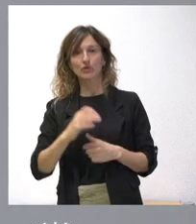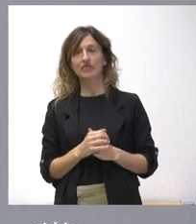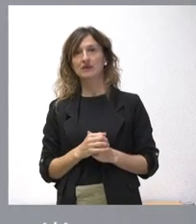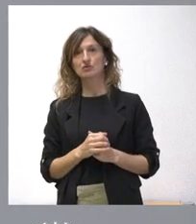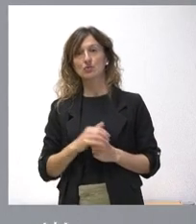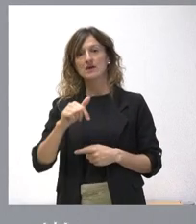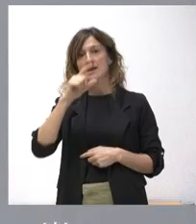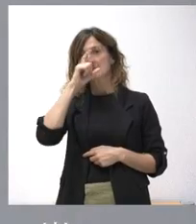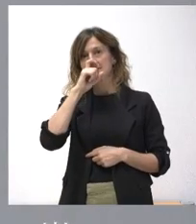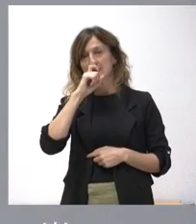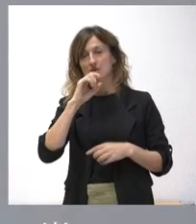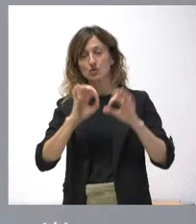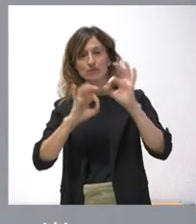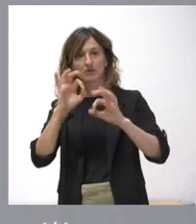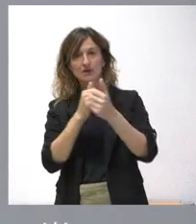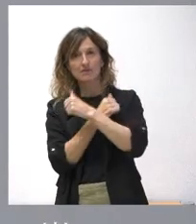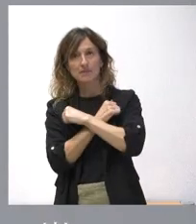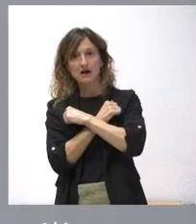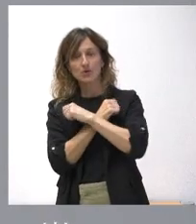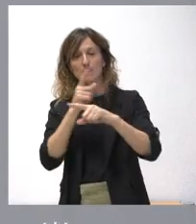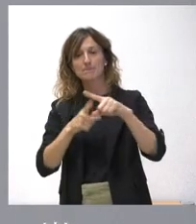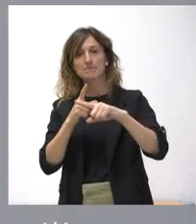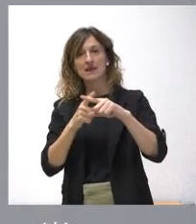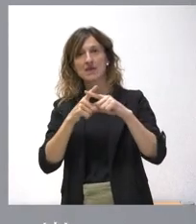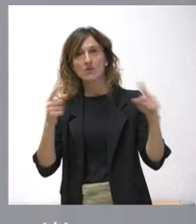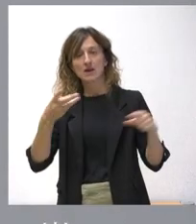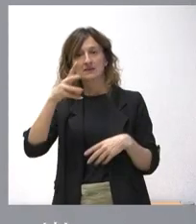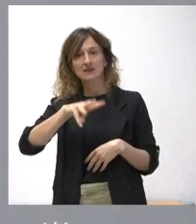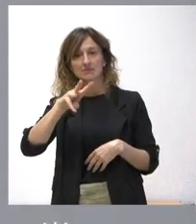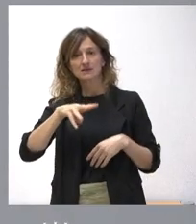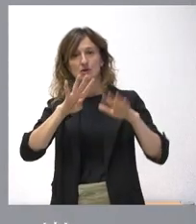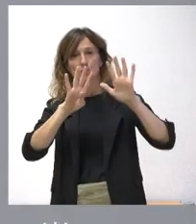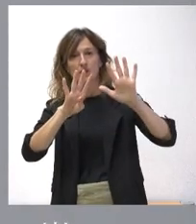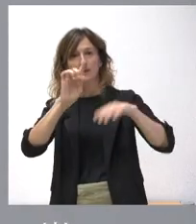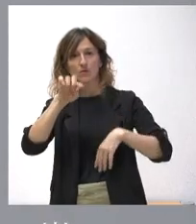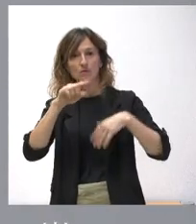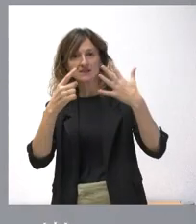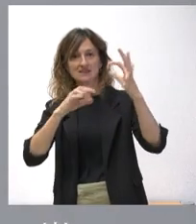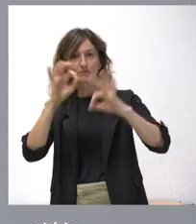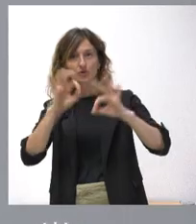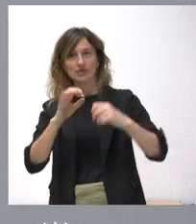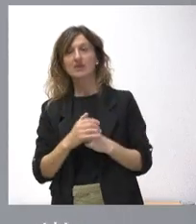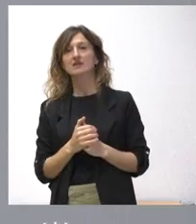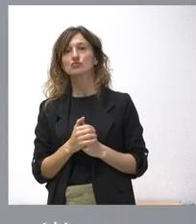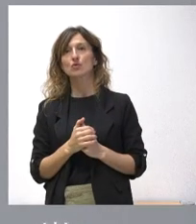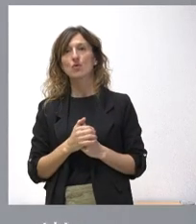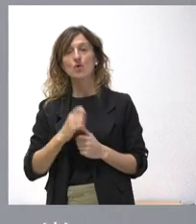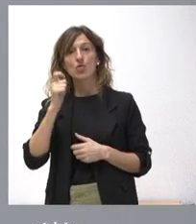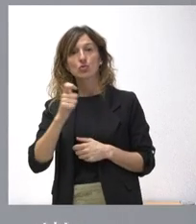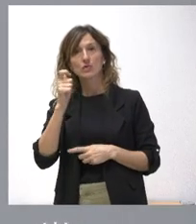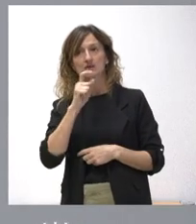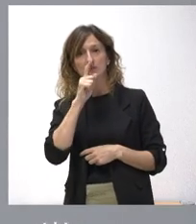estimamos acabar la tasa de paro en términos de media anual trimestral en el 9,6%. Durante los próximos ejercicios